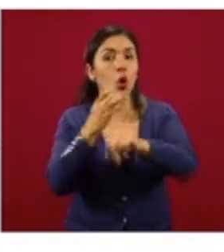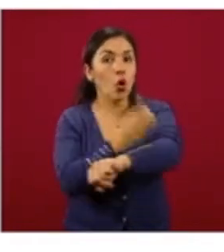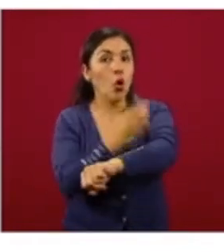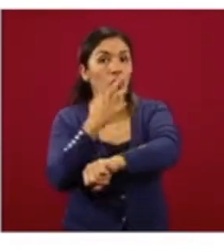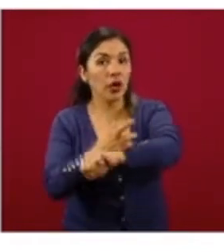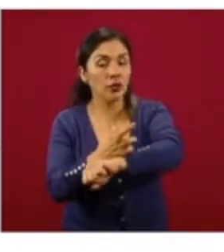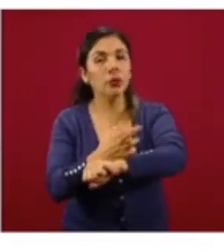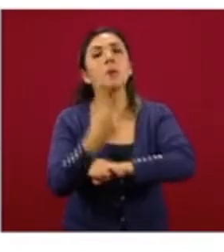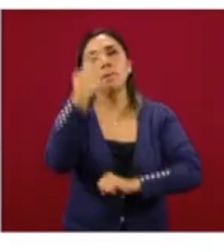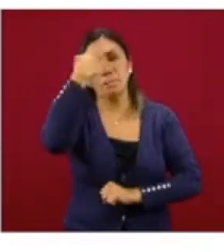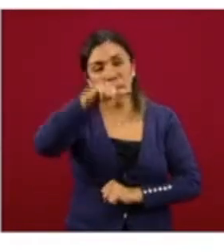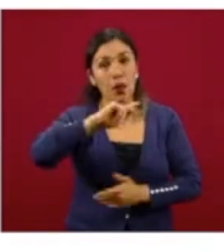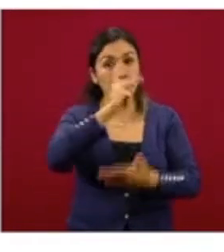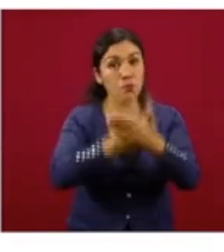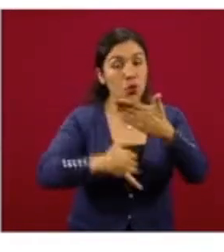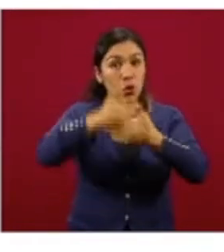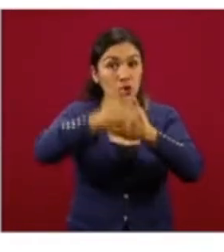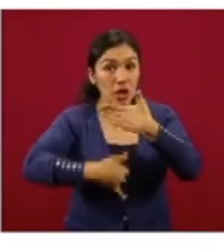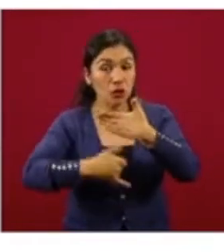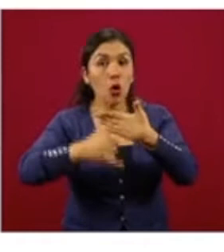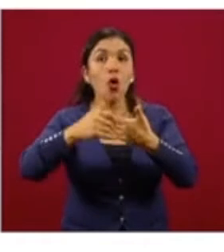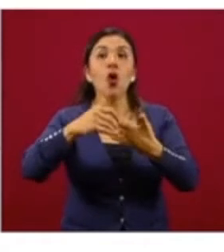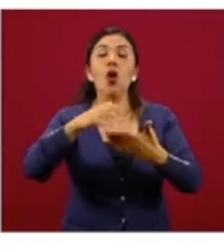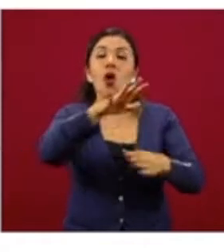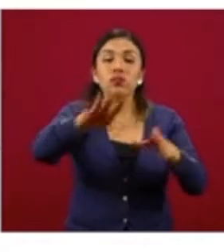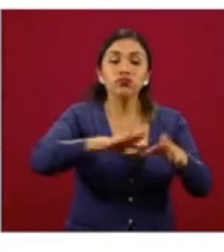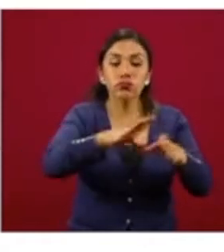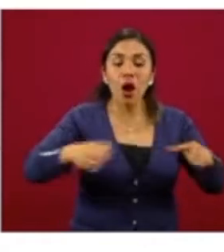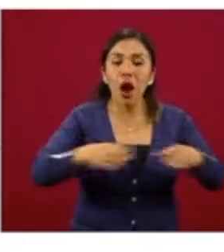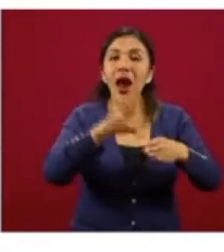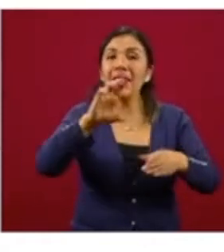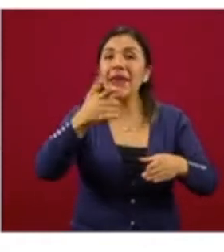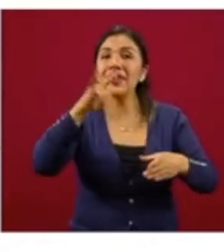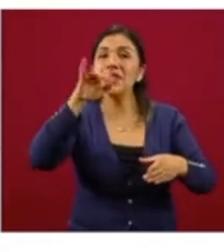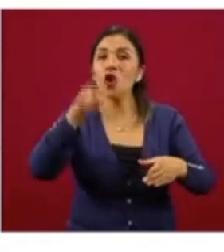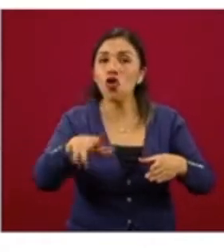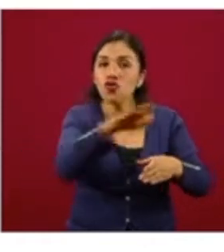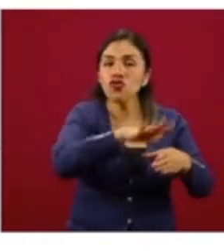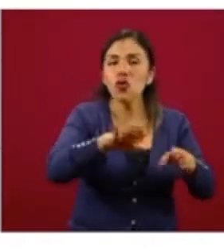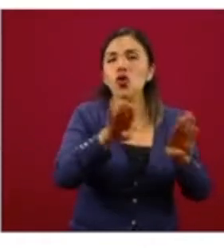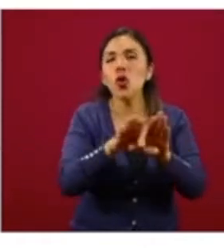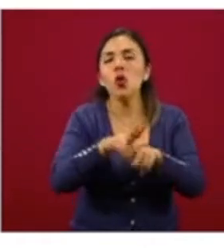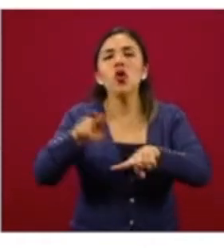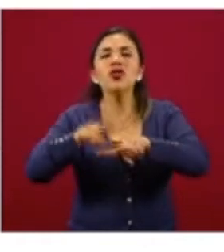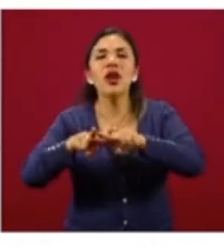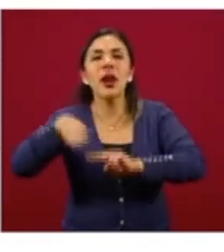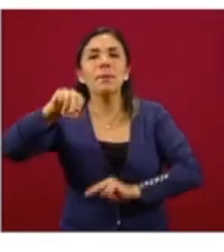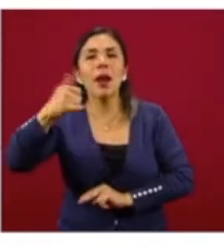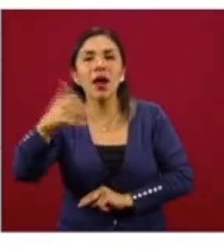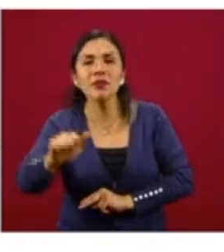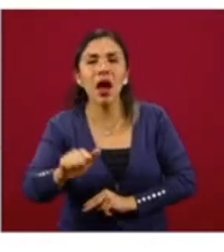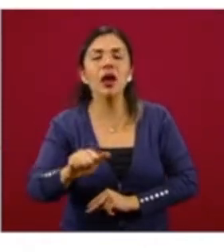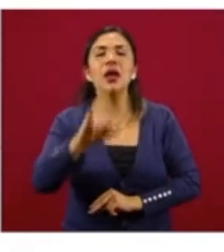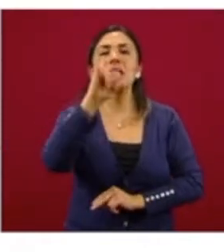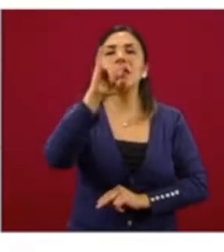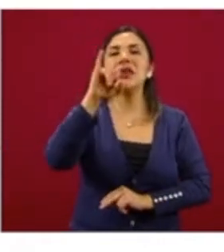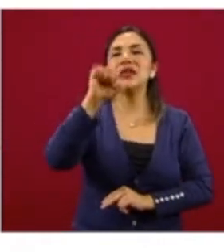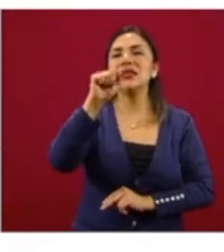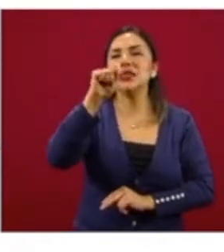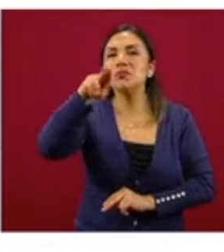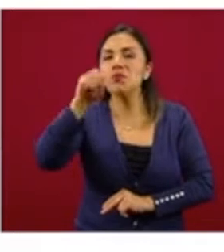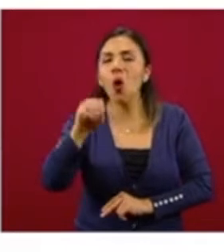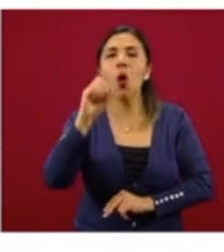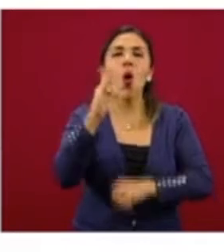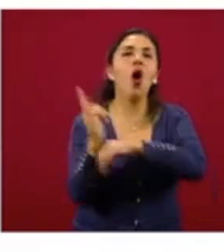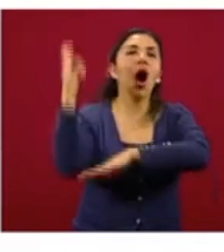entre proyectos regionales, llámese el Tren Maya, llámese el Proyecto del Istmo o llámese